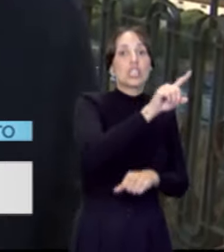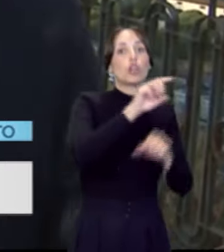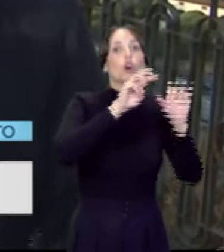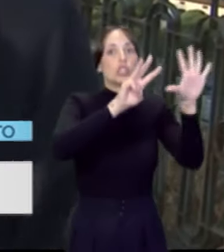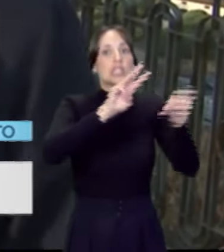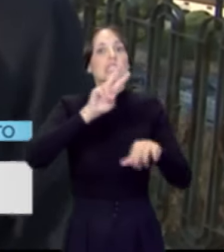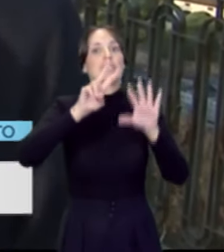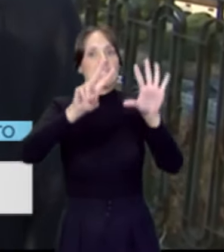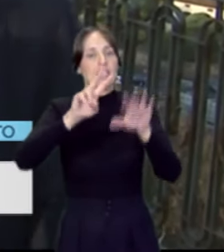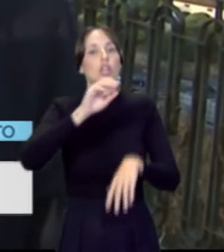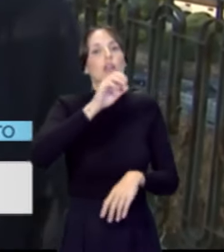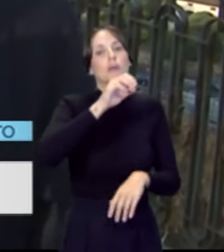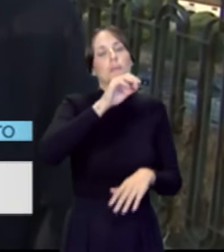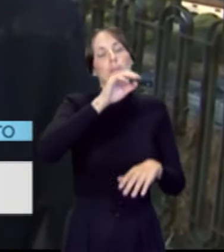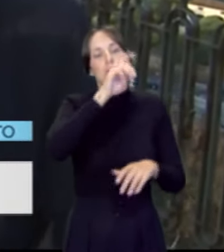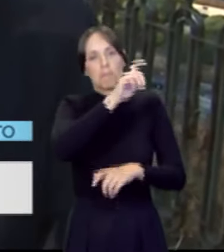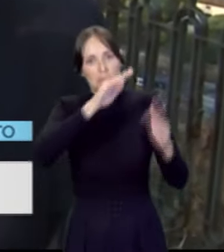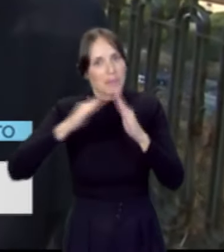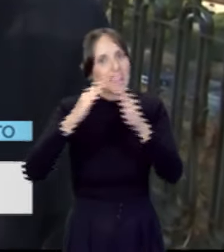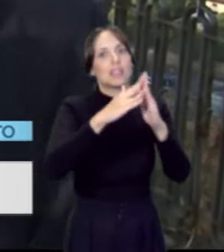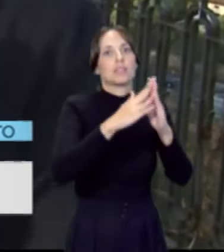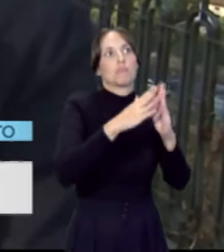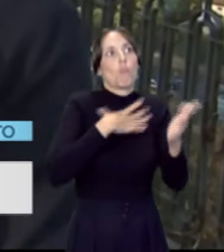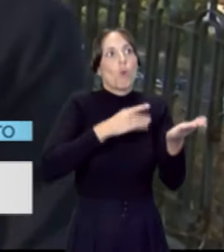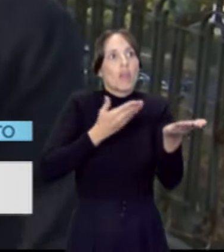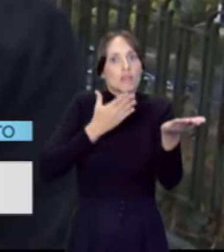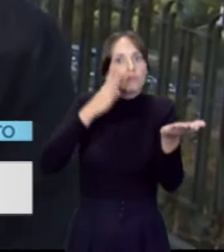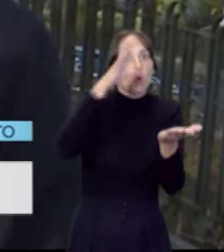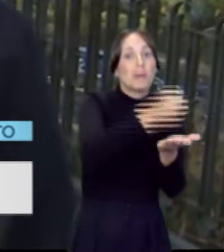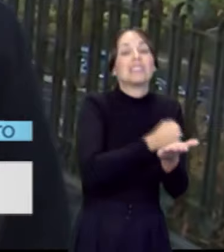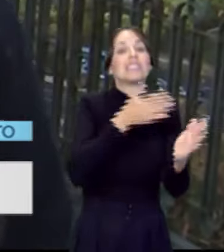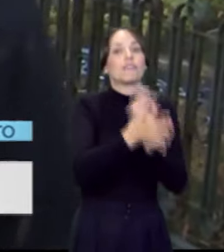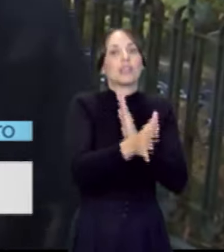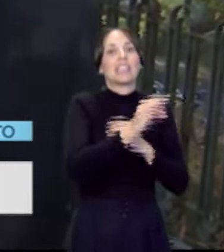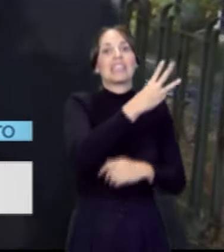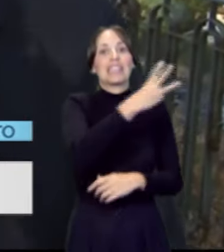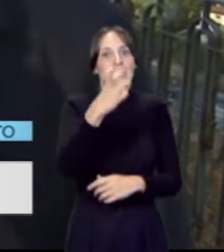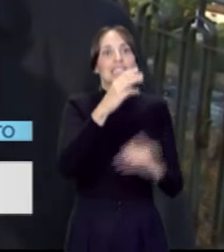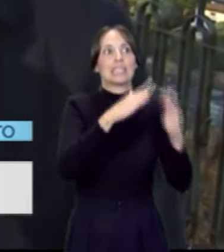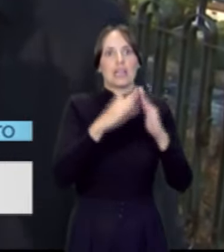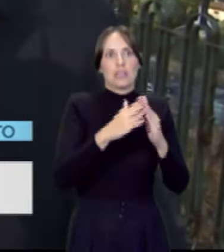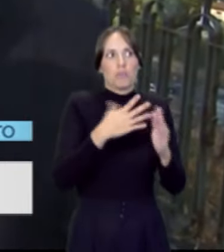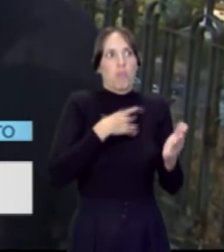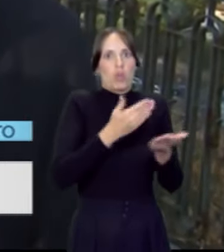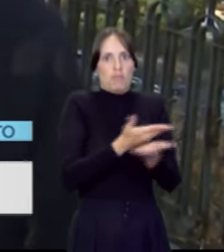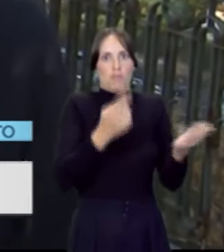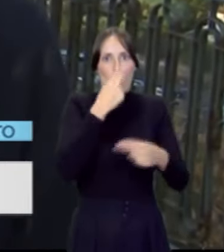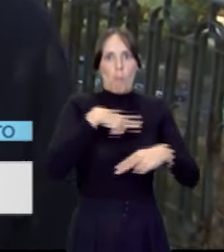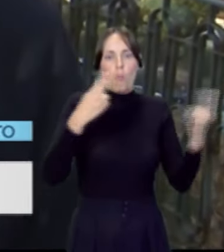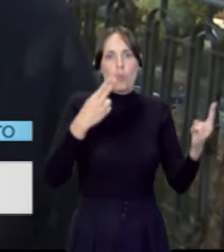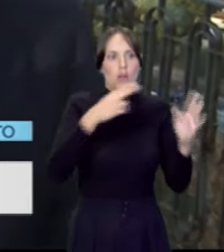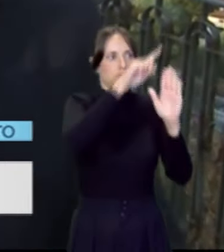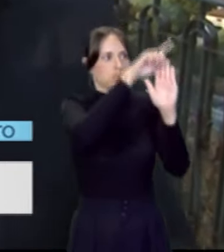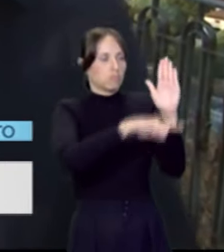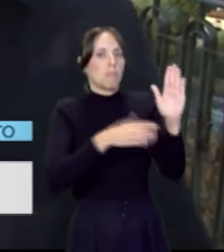alquiler asequible y compras asequible, para poder llegar al objetivo que es tener 300 viviendas disponibles en la bolsa de vivienda pública de nuestro